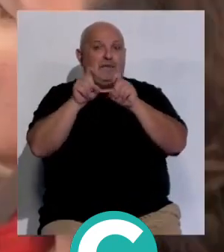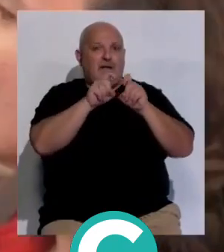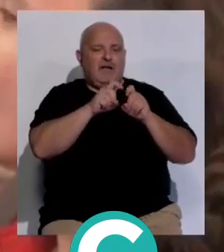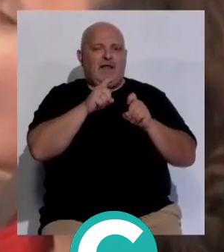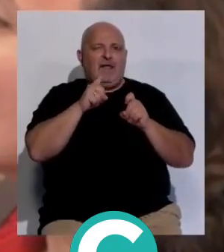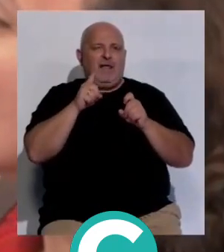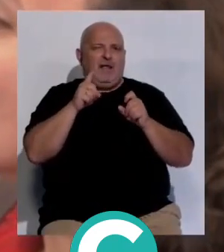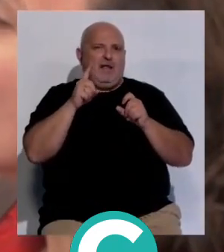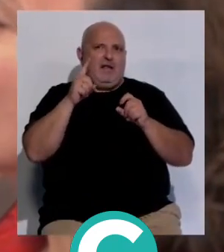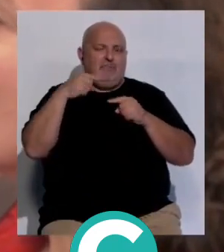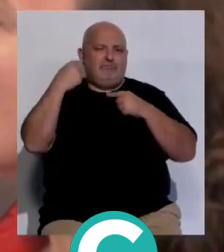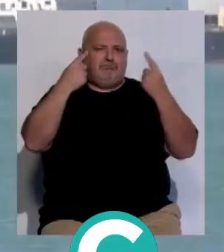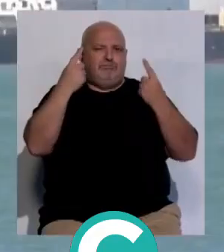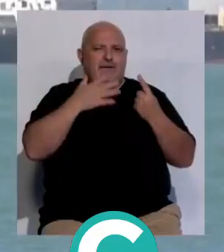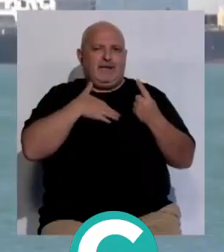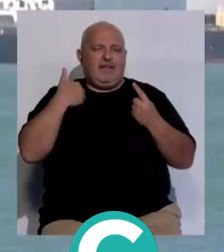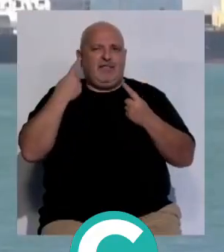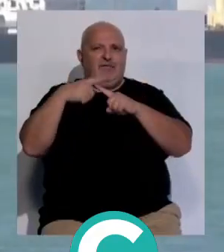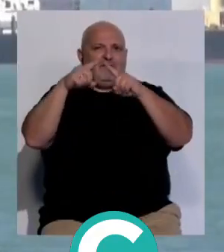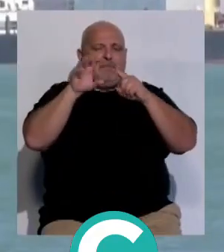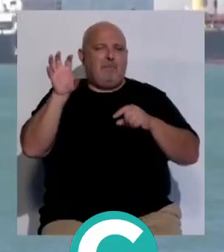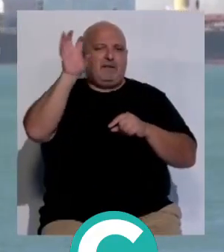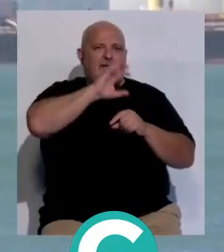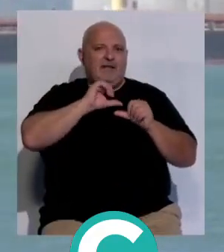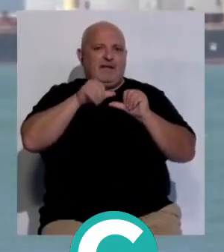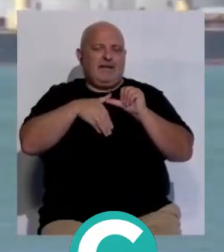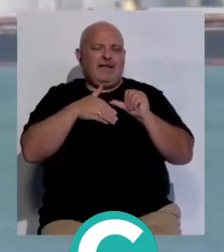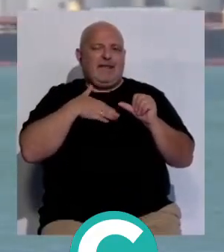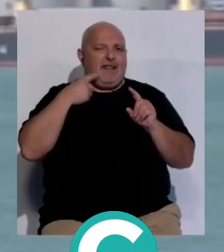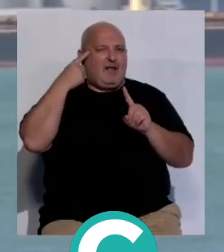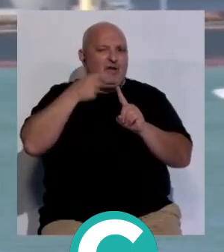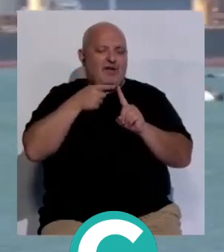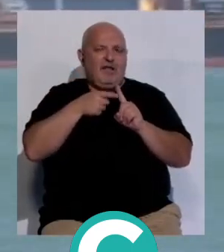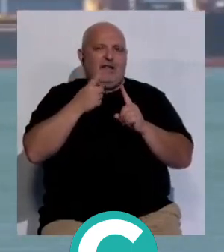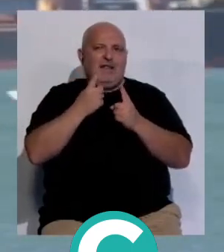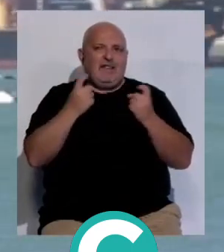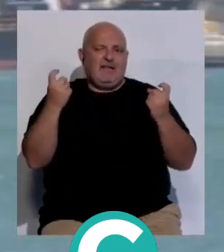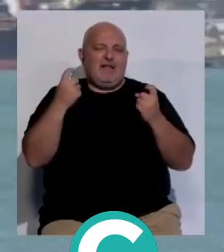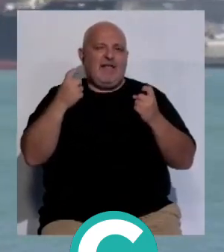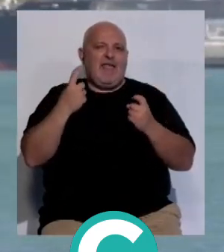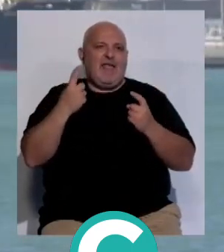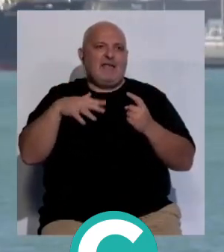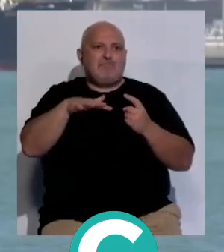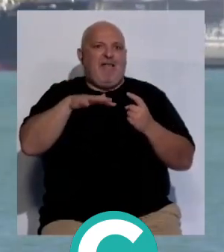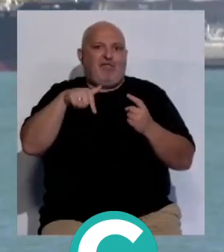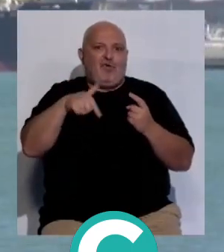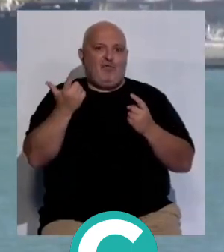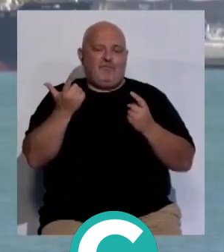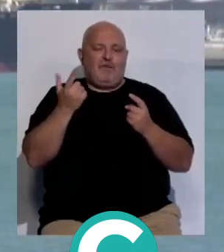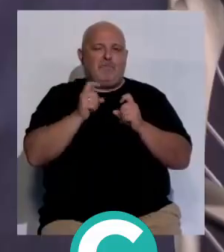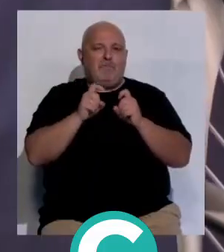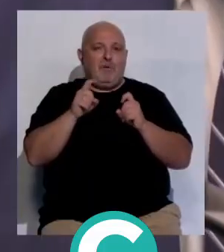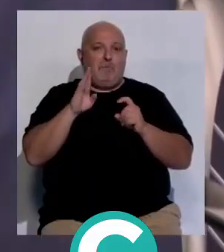exportadores e importadores en distintos países ciberamericanos que están necesitados están deseosos de que una